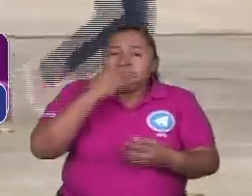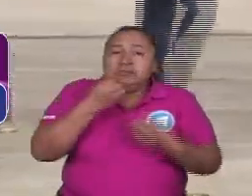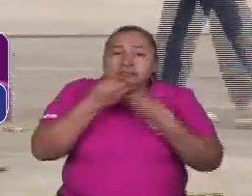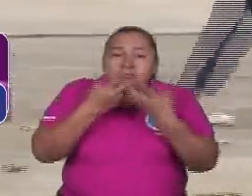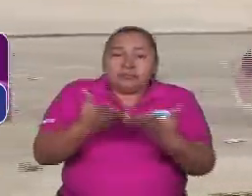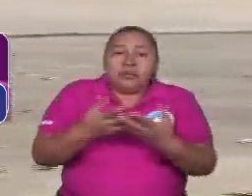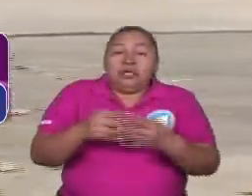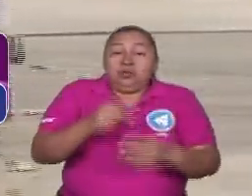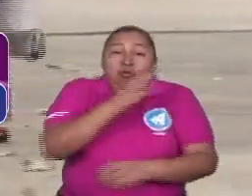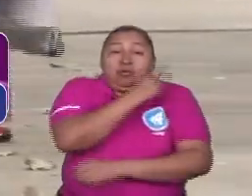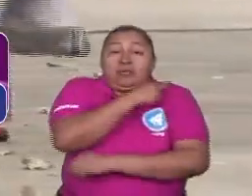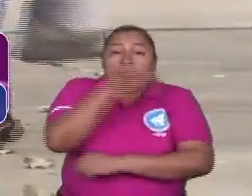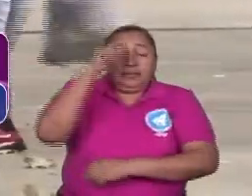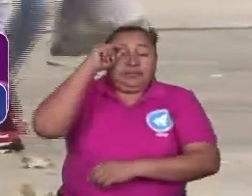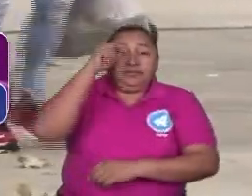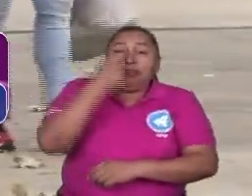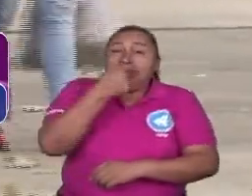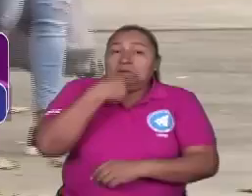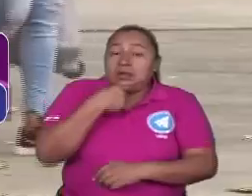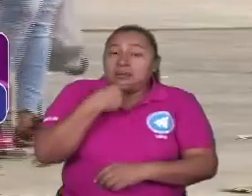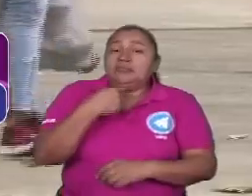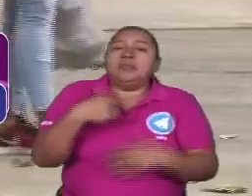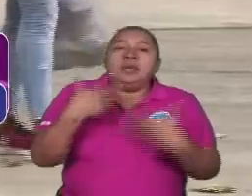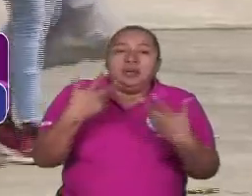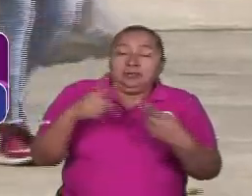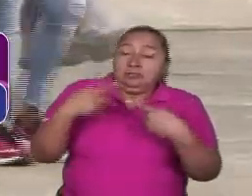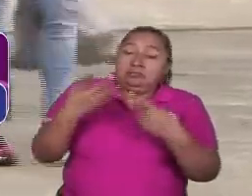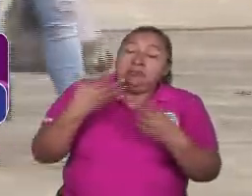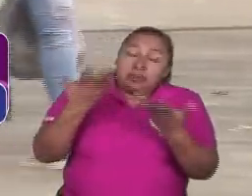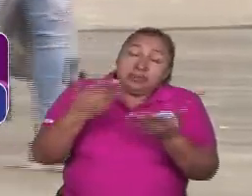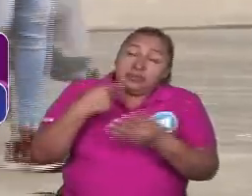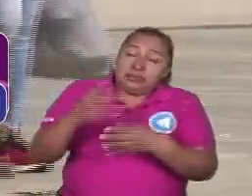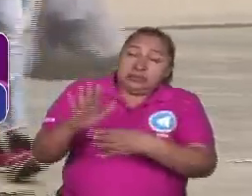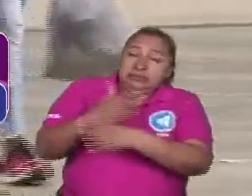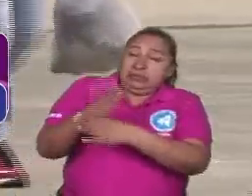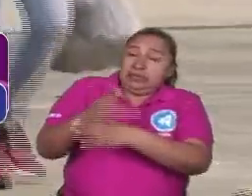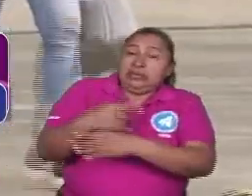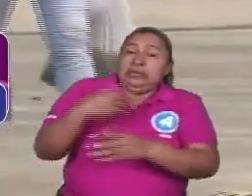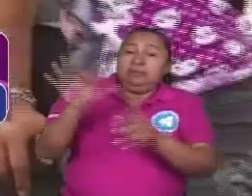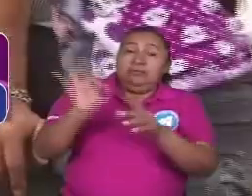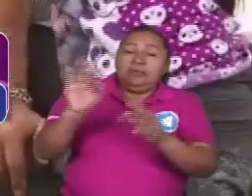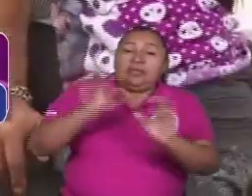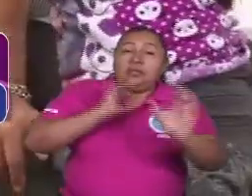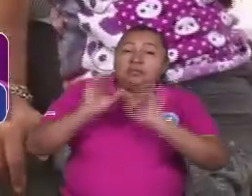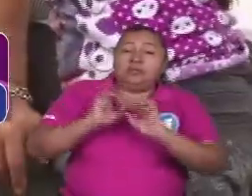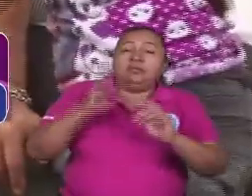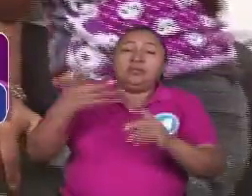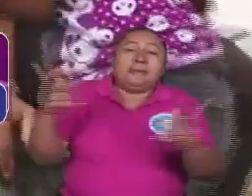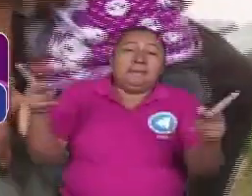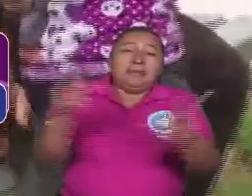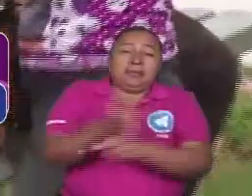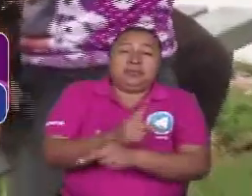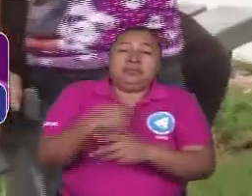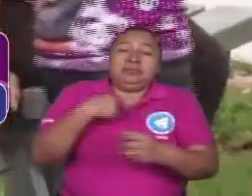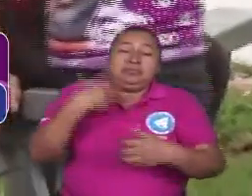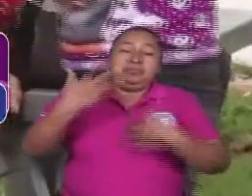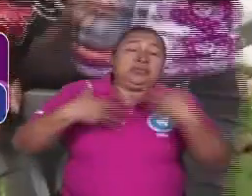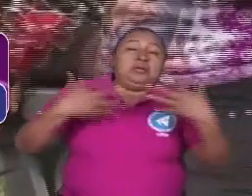comandante Carlos Fonseca. Que eran además apartados de los medios de comunicación que posteriormente se martirizaron y se emularon